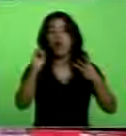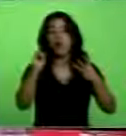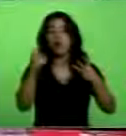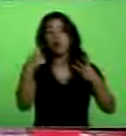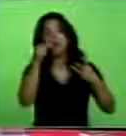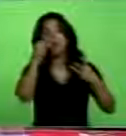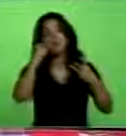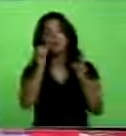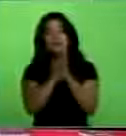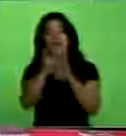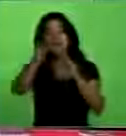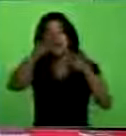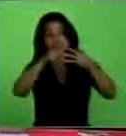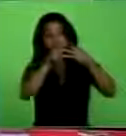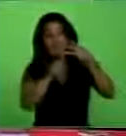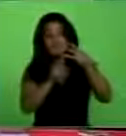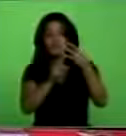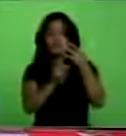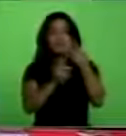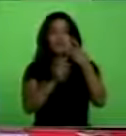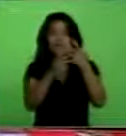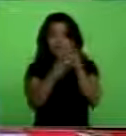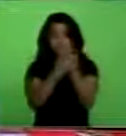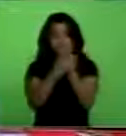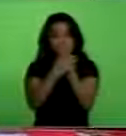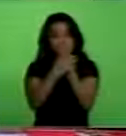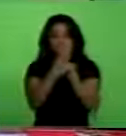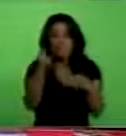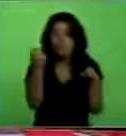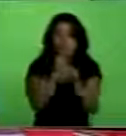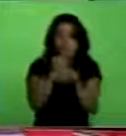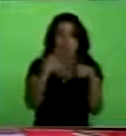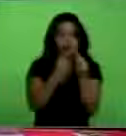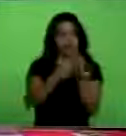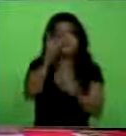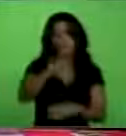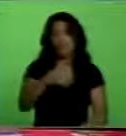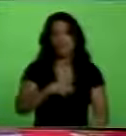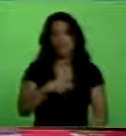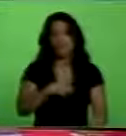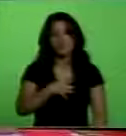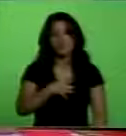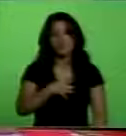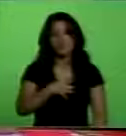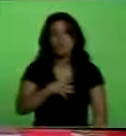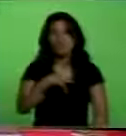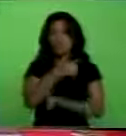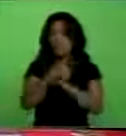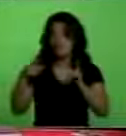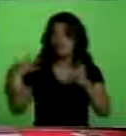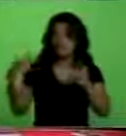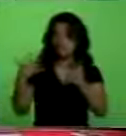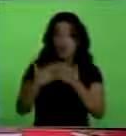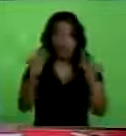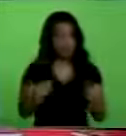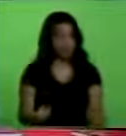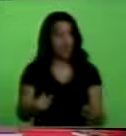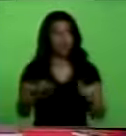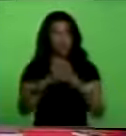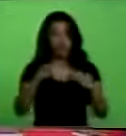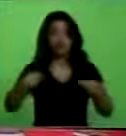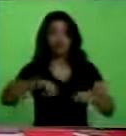no pudieron encontrarse en un solo proyecto, sus hijos, sí hemos podido y no podemos fallar,